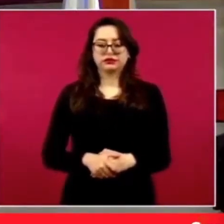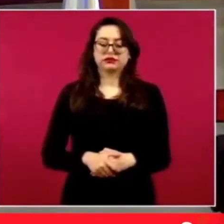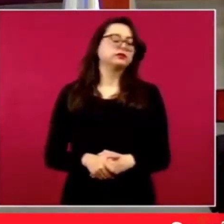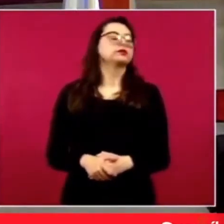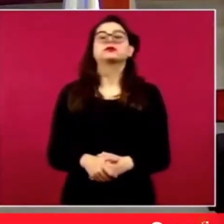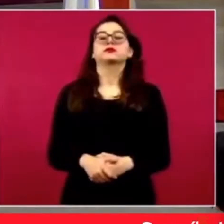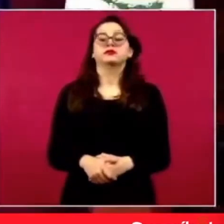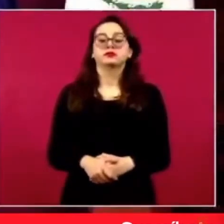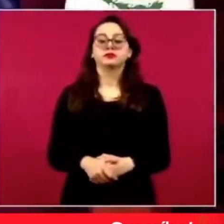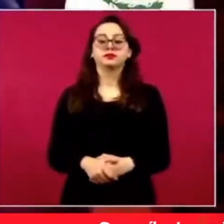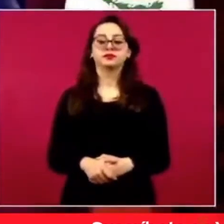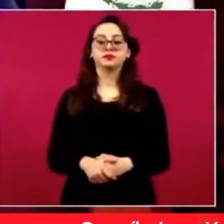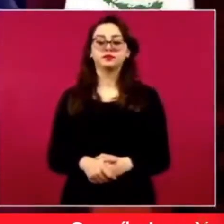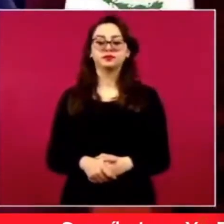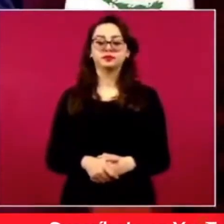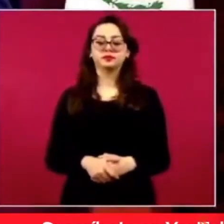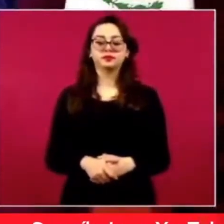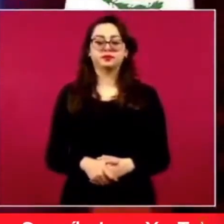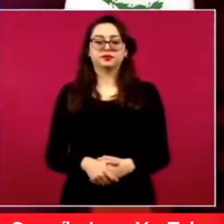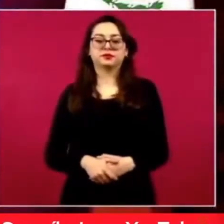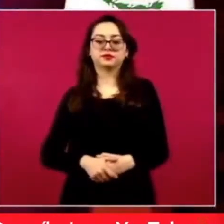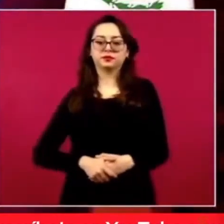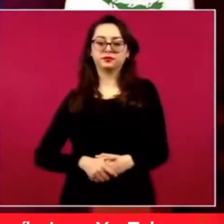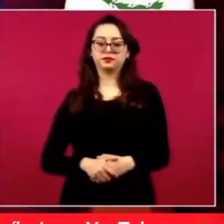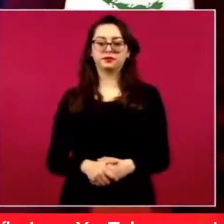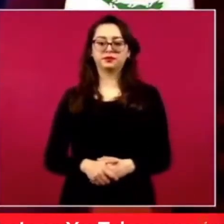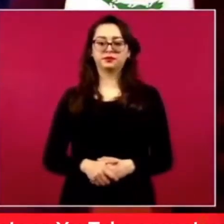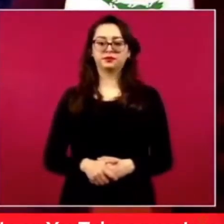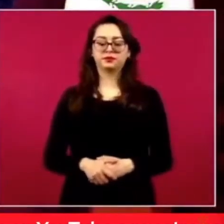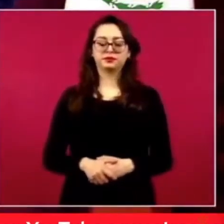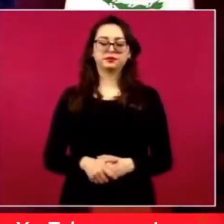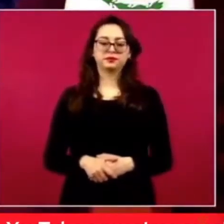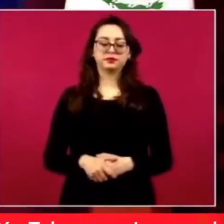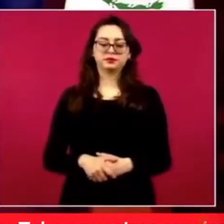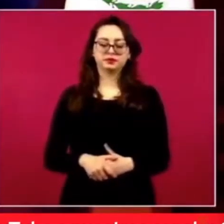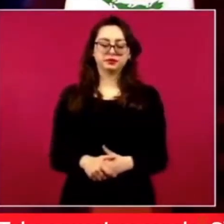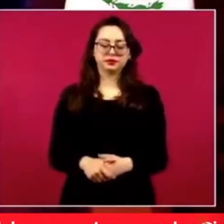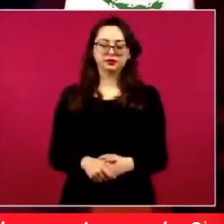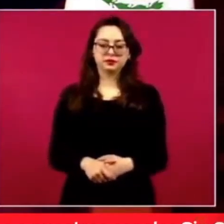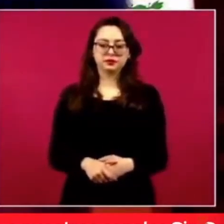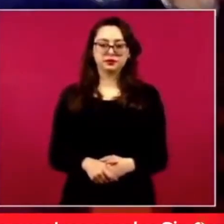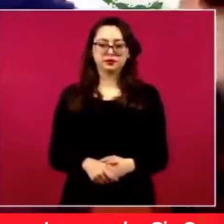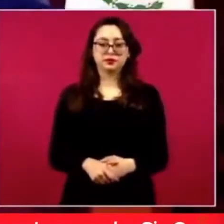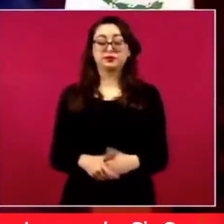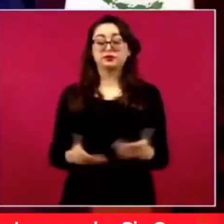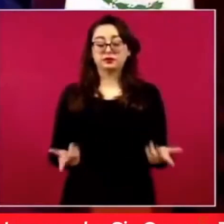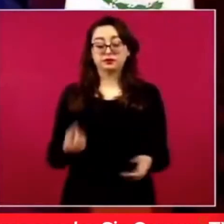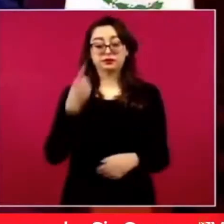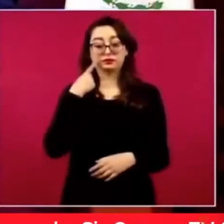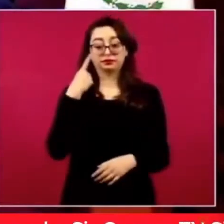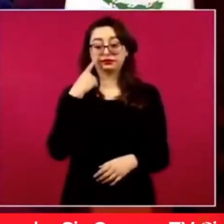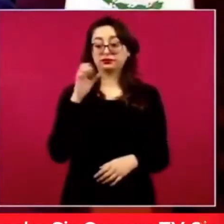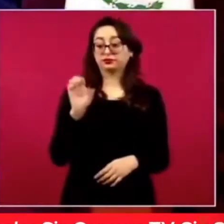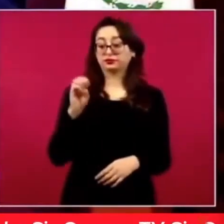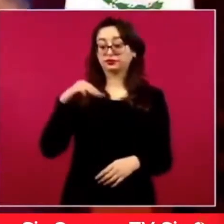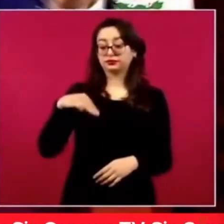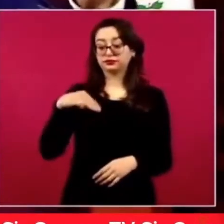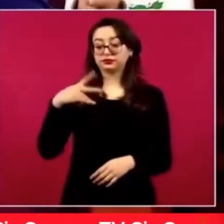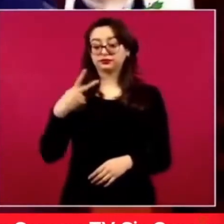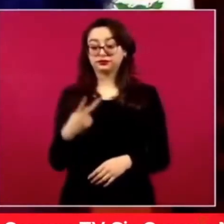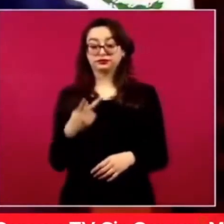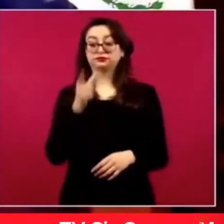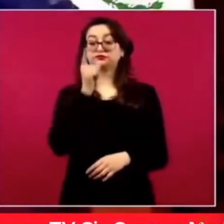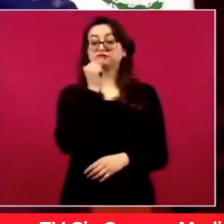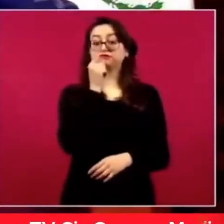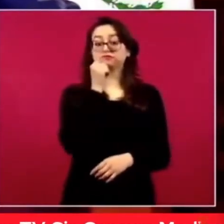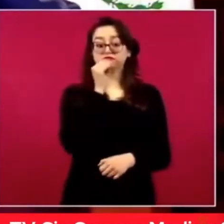El Estado Mayor era un cuerpo de élite, que era el que tenía